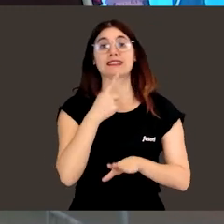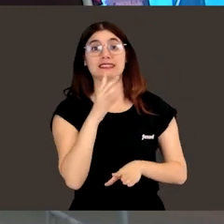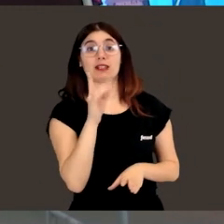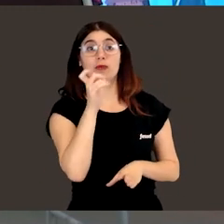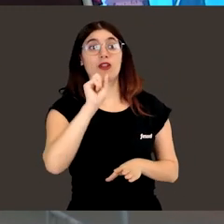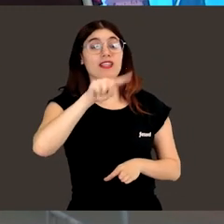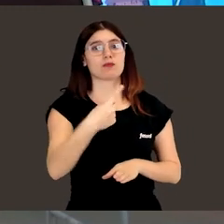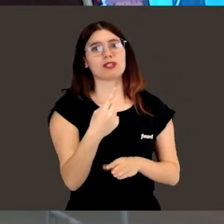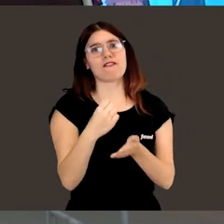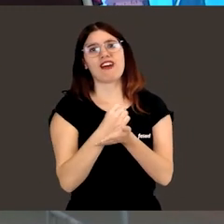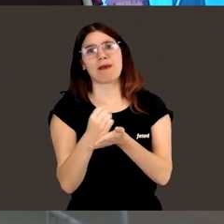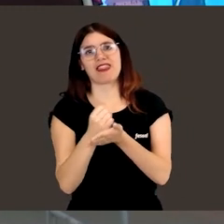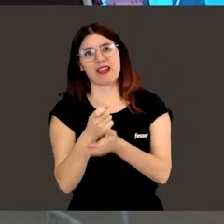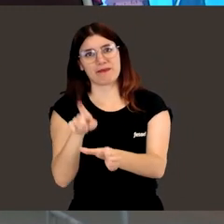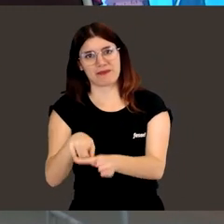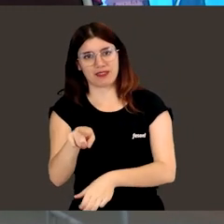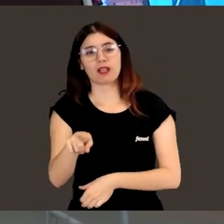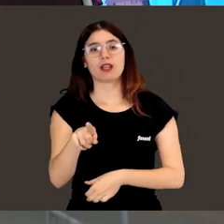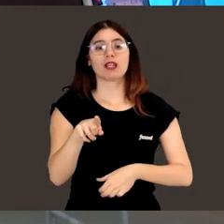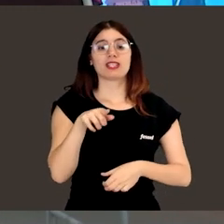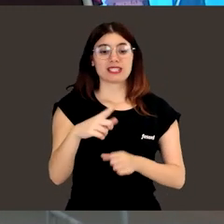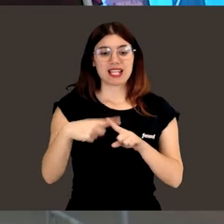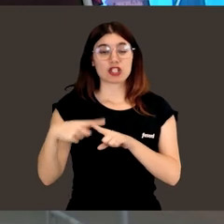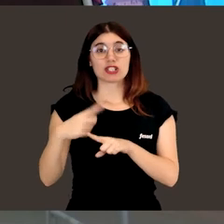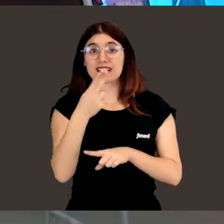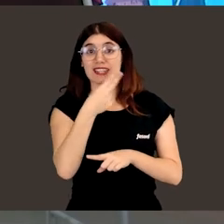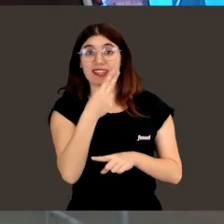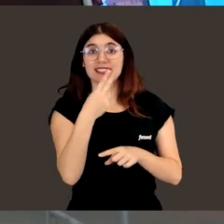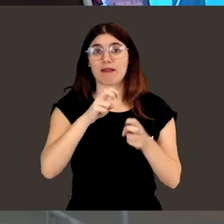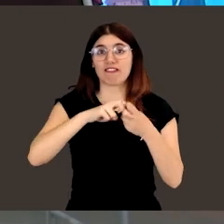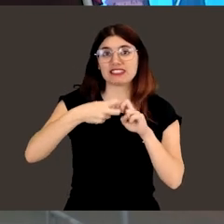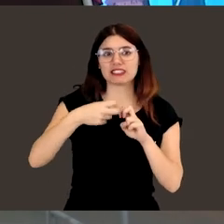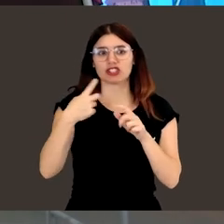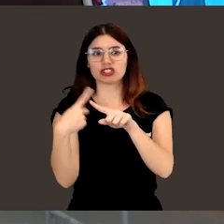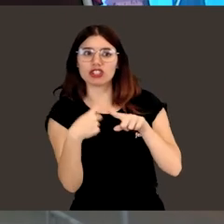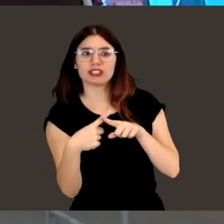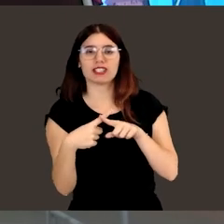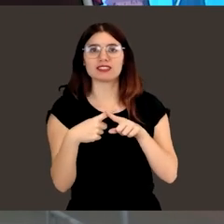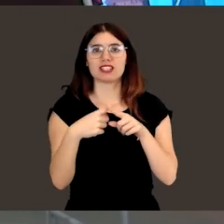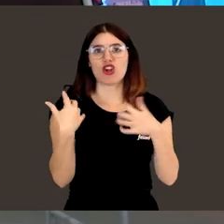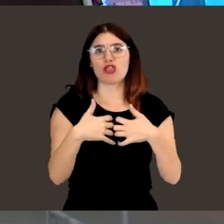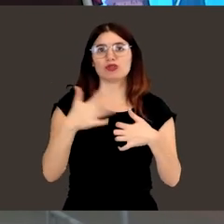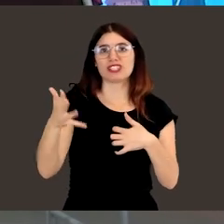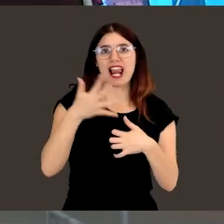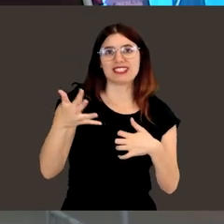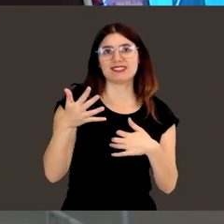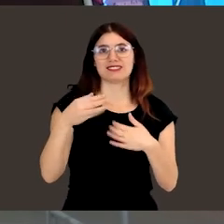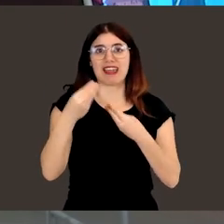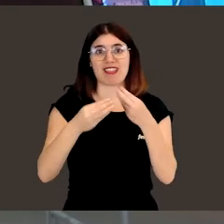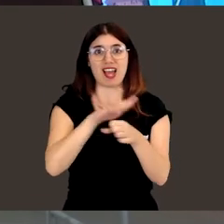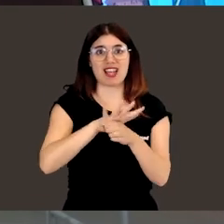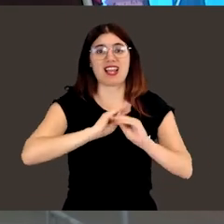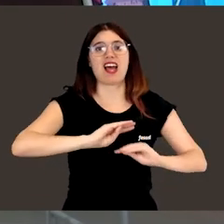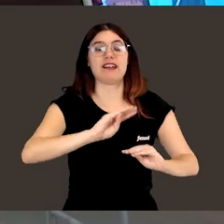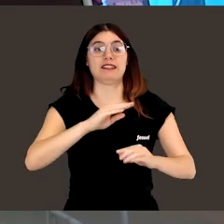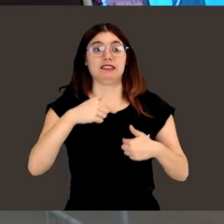Pues sí, porque luego ya llegué a farmacia y, claro, esas cosas que les interesaban los físicos y, bueno, y a los industriales que estaban